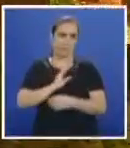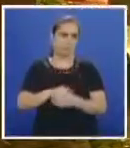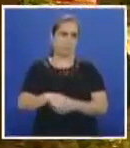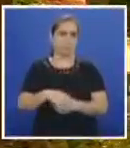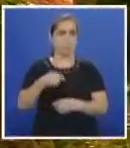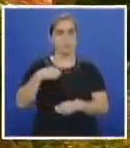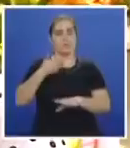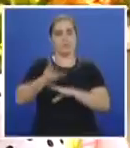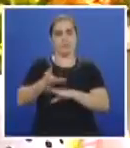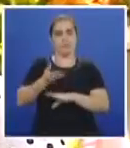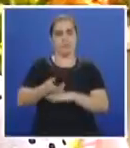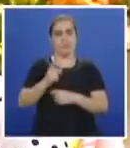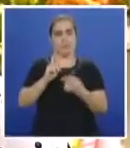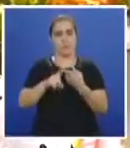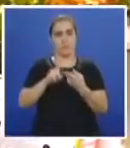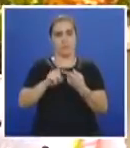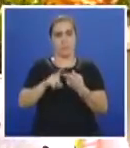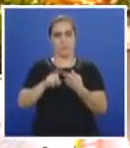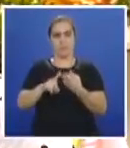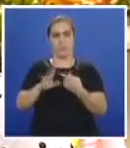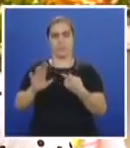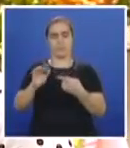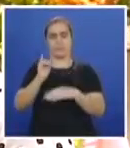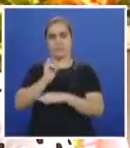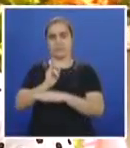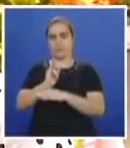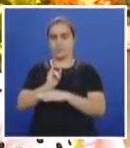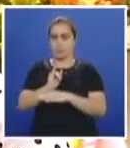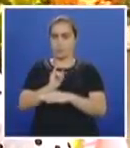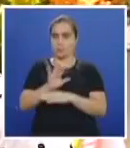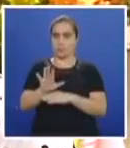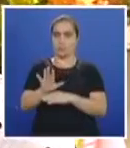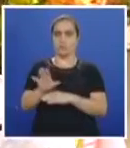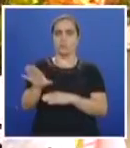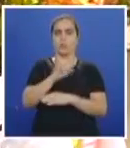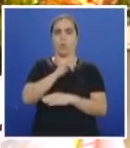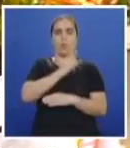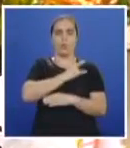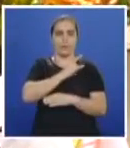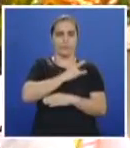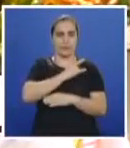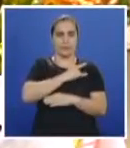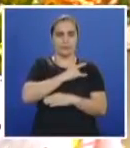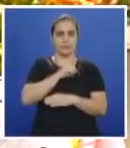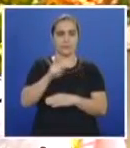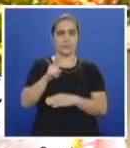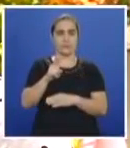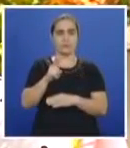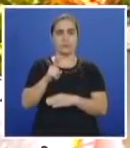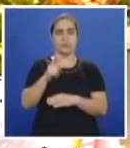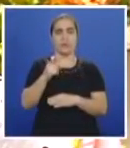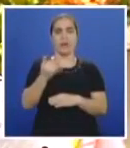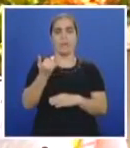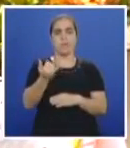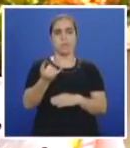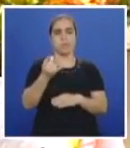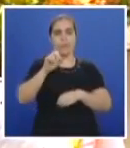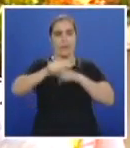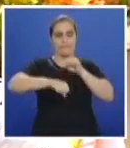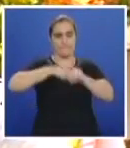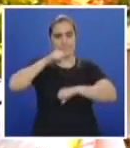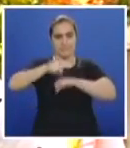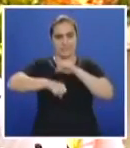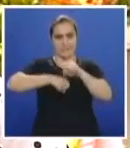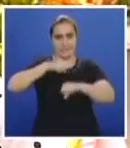Plantearía dos cosas. Una sería a nivel institucional, que en las universidades, dentro de las universidades, exista un transporte de bicicletas